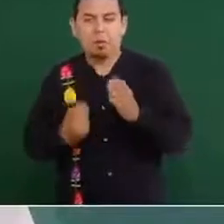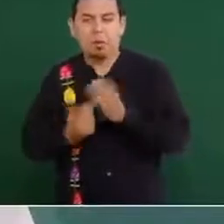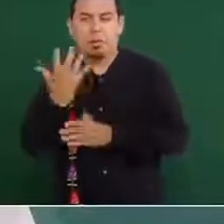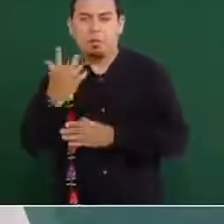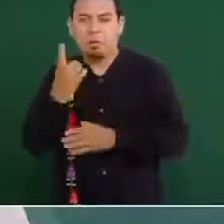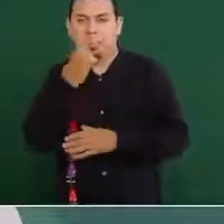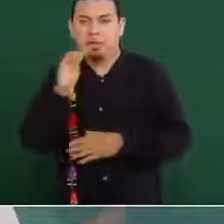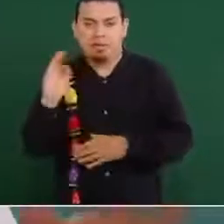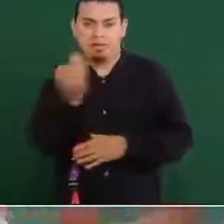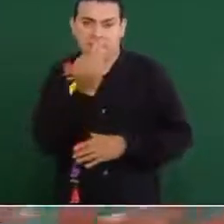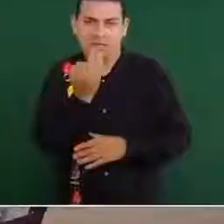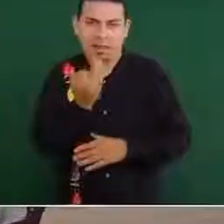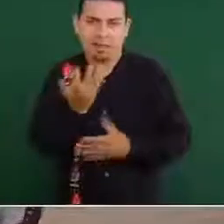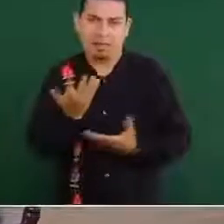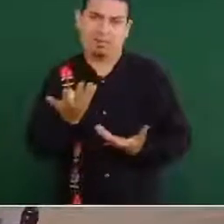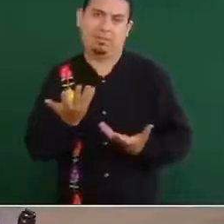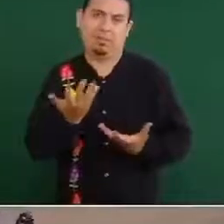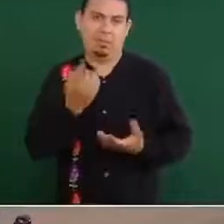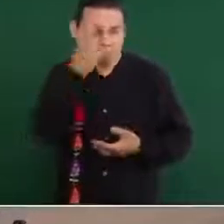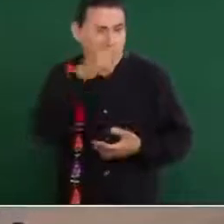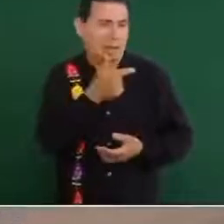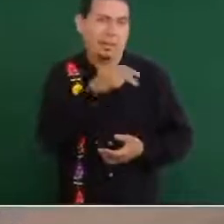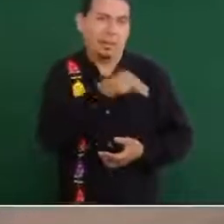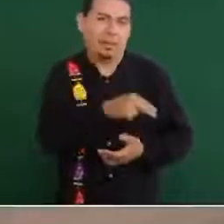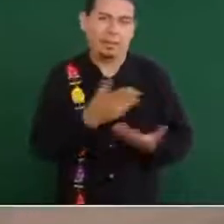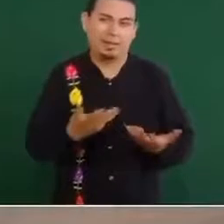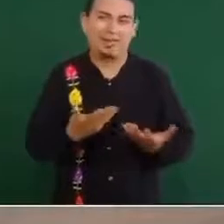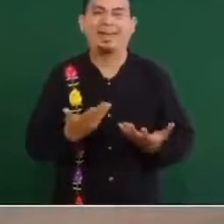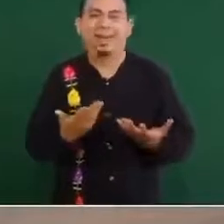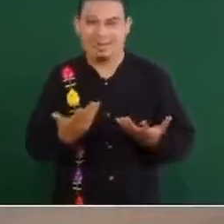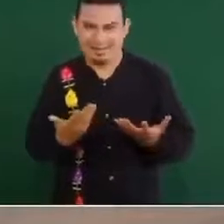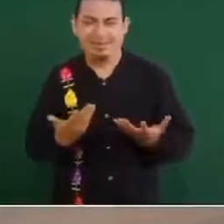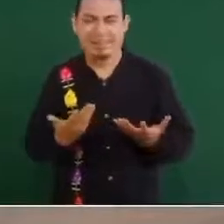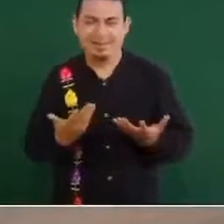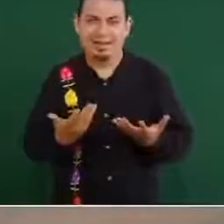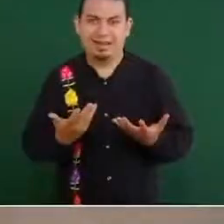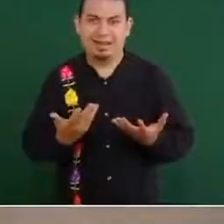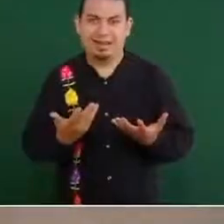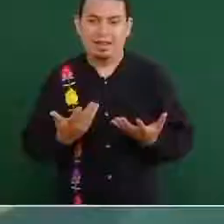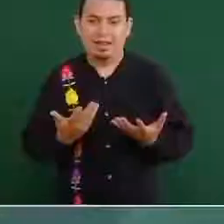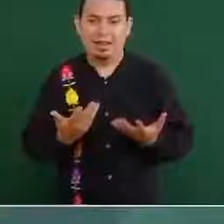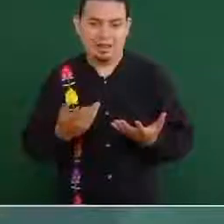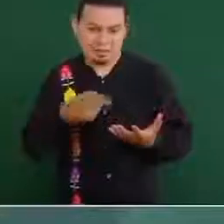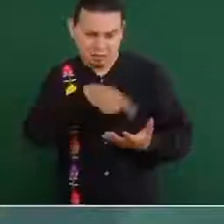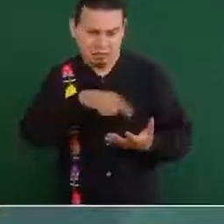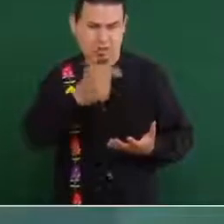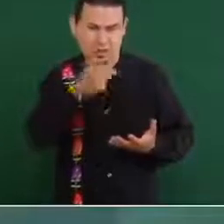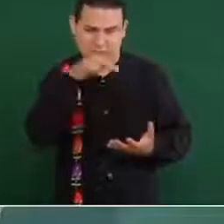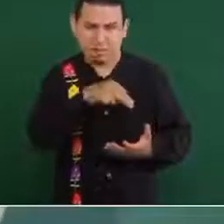y que la Guardia Nacional esté en manos